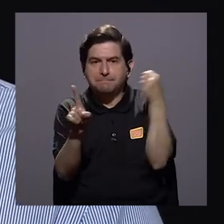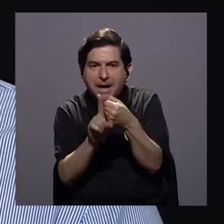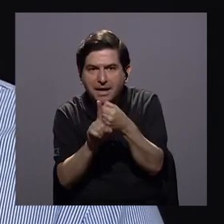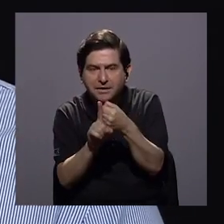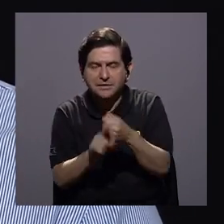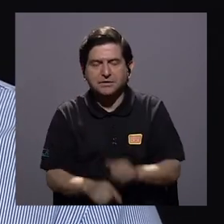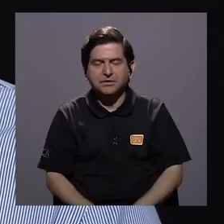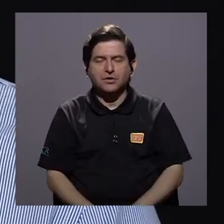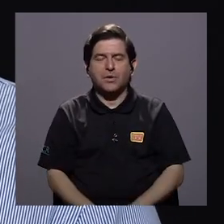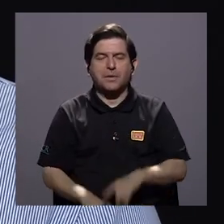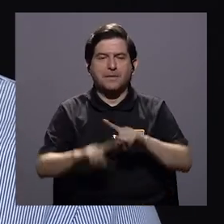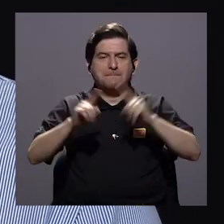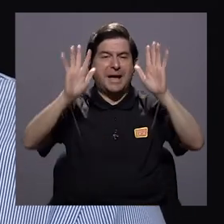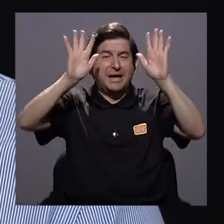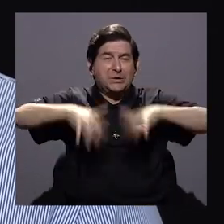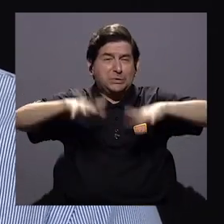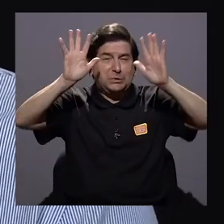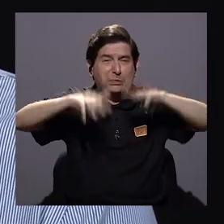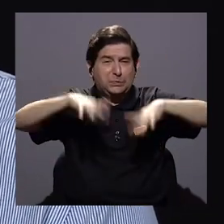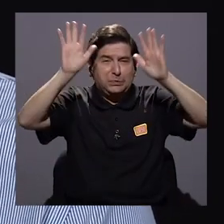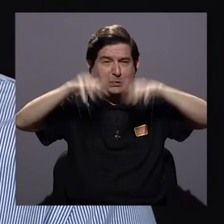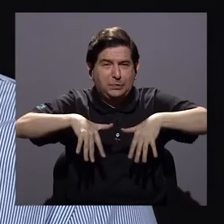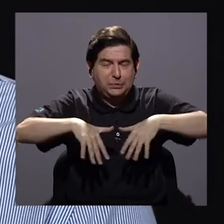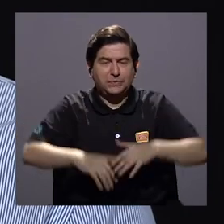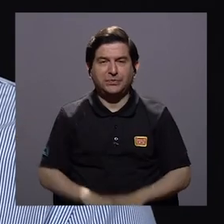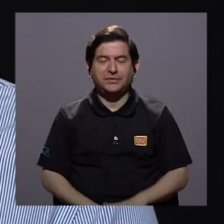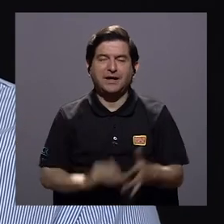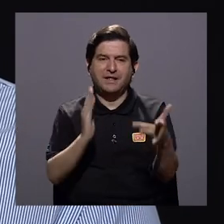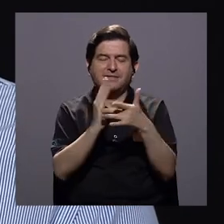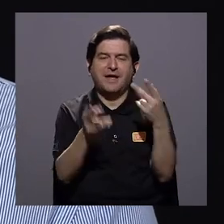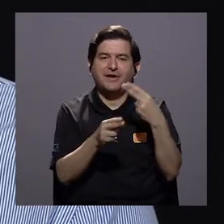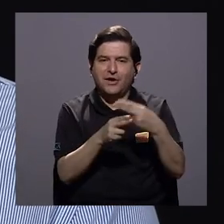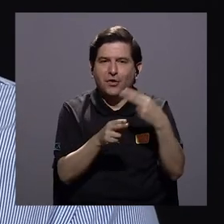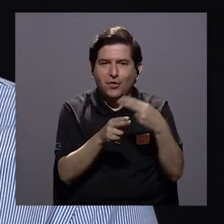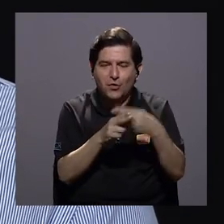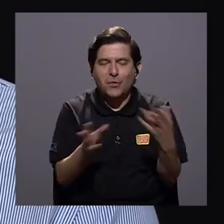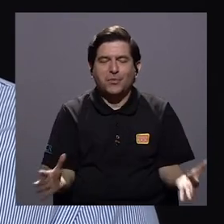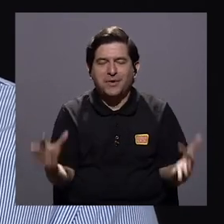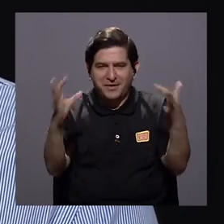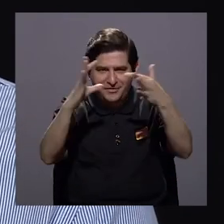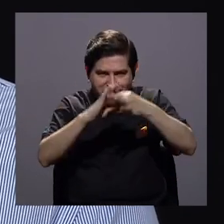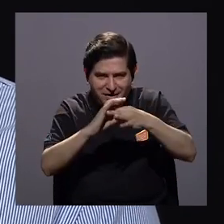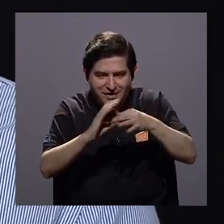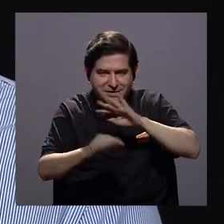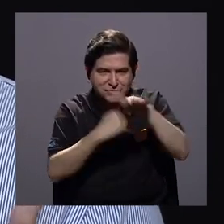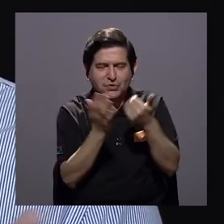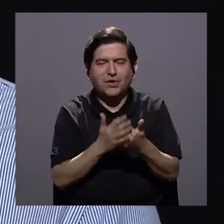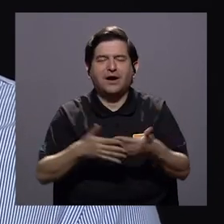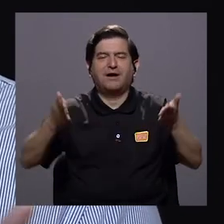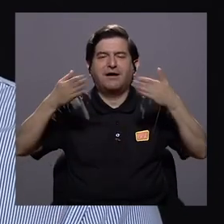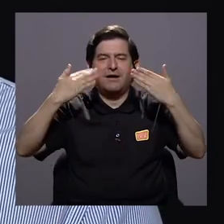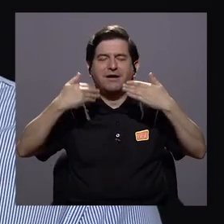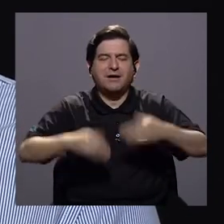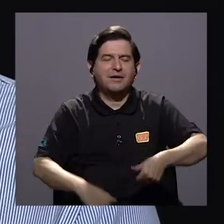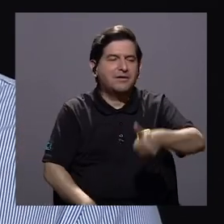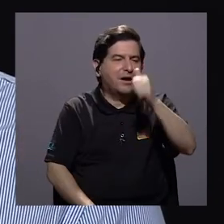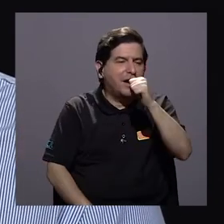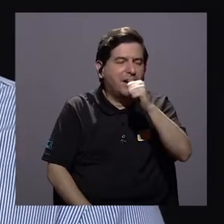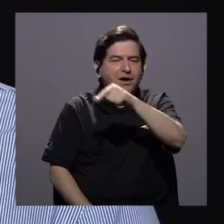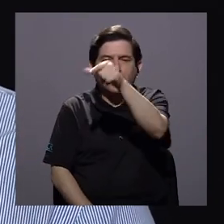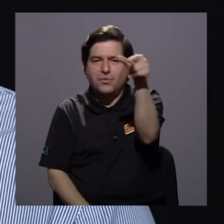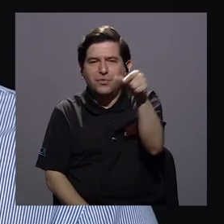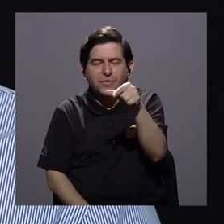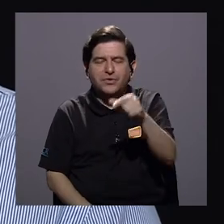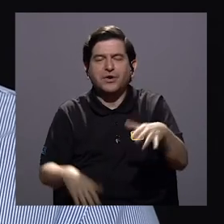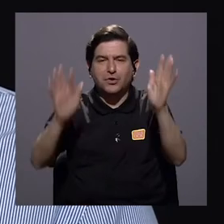pero los eventos hidrometeorológicos que es la forma técnica de llamarle a todos estos relacionados con el clima con las aguas con las